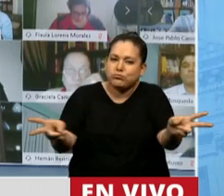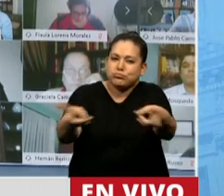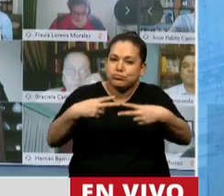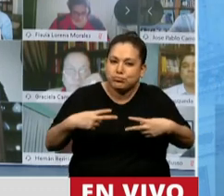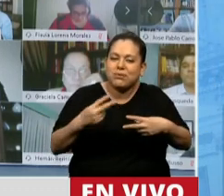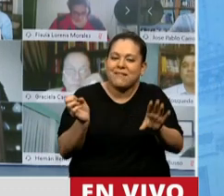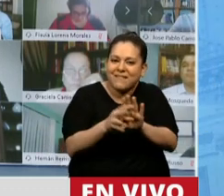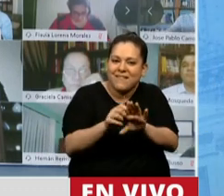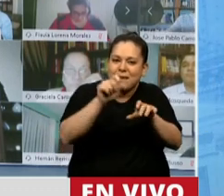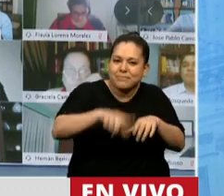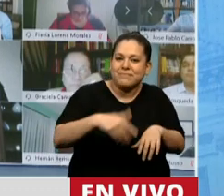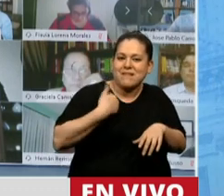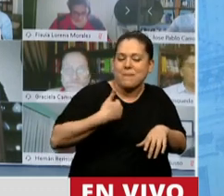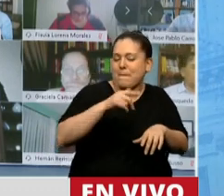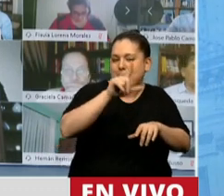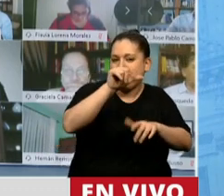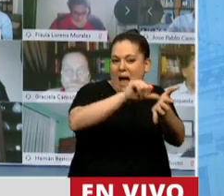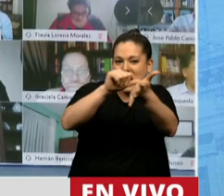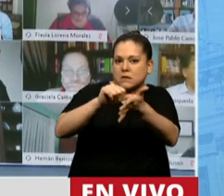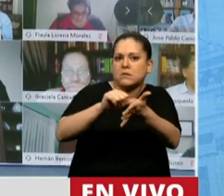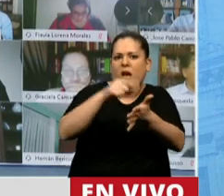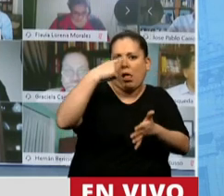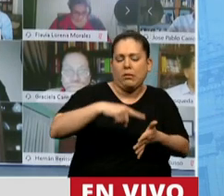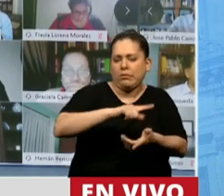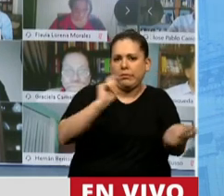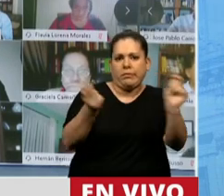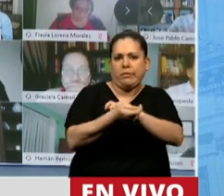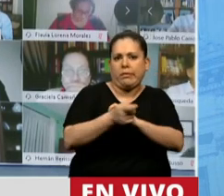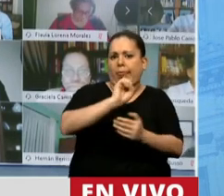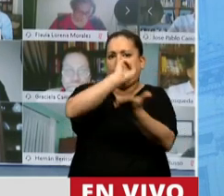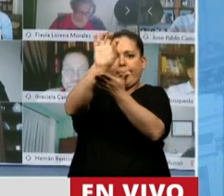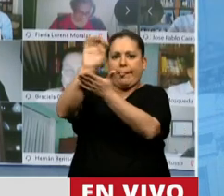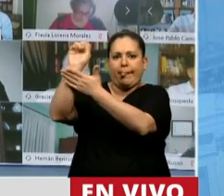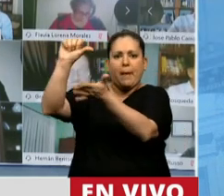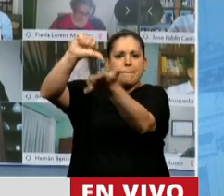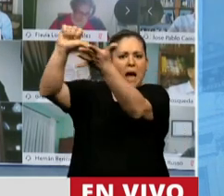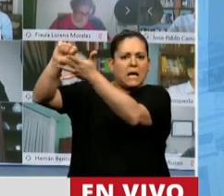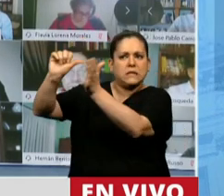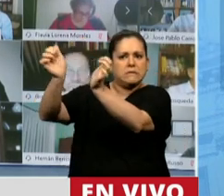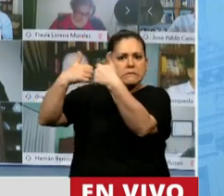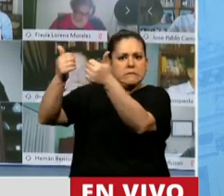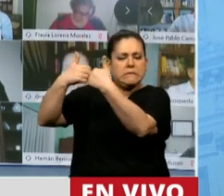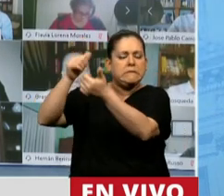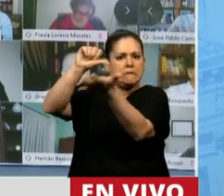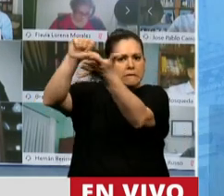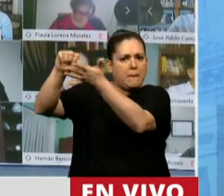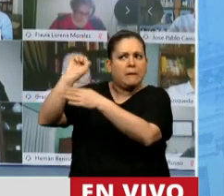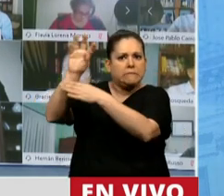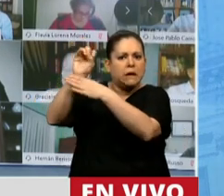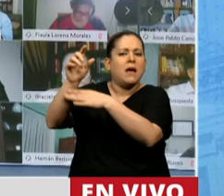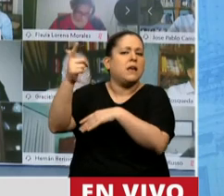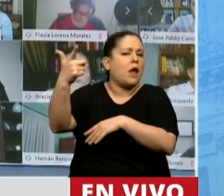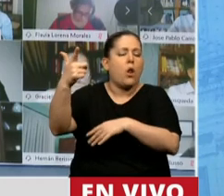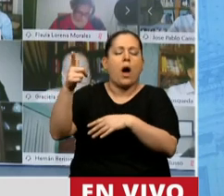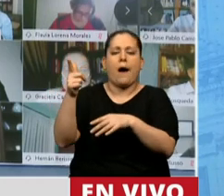escondidos en esos estados en los que hay o ninguna, o nula,